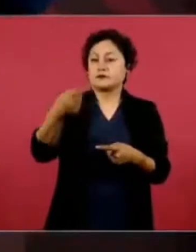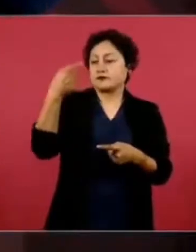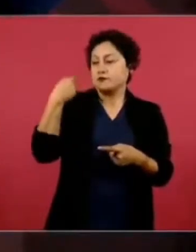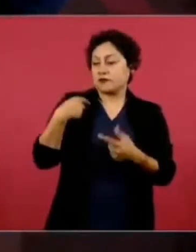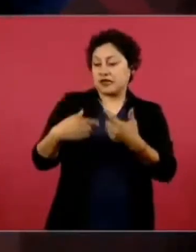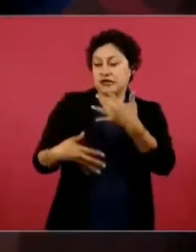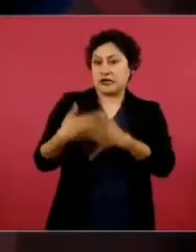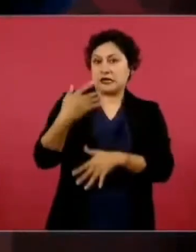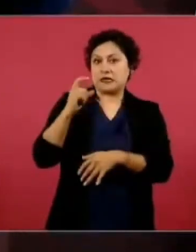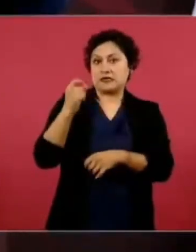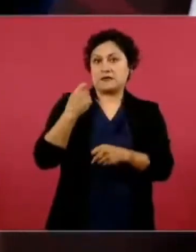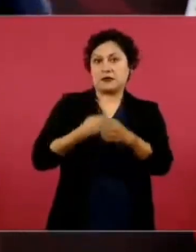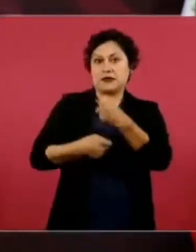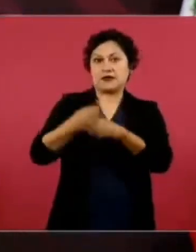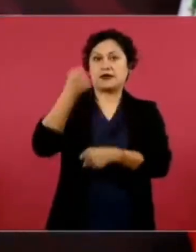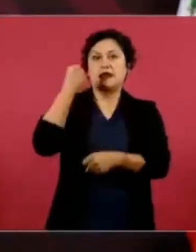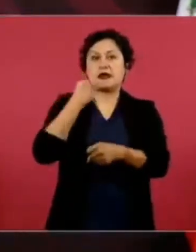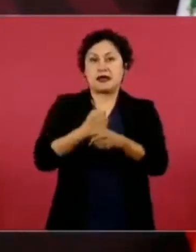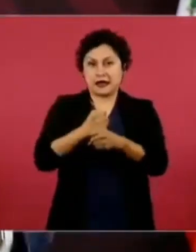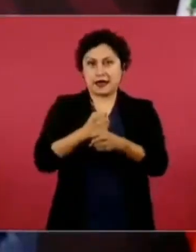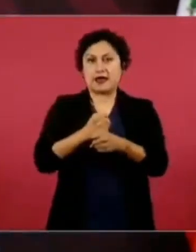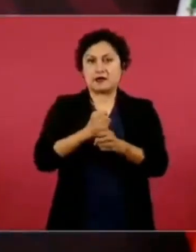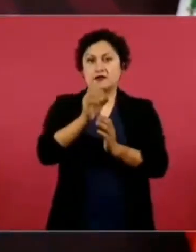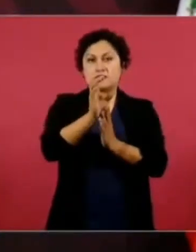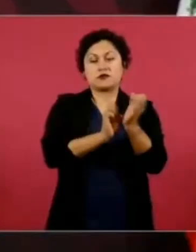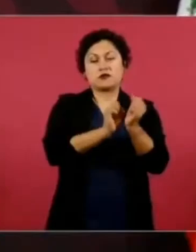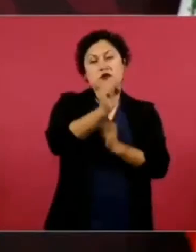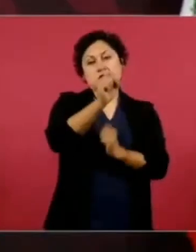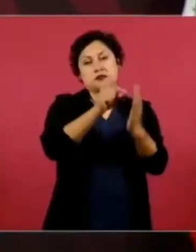Constitución, en la ley de la materia